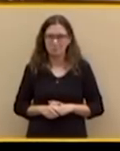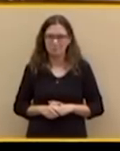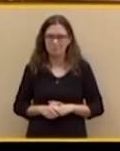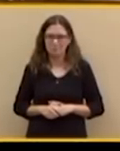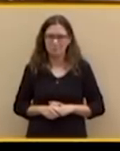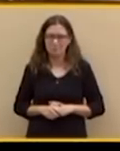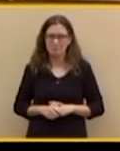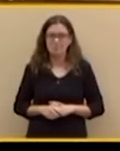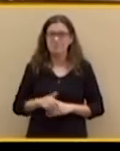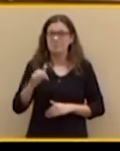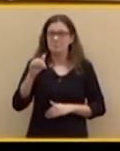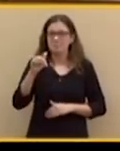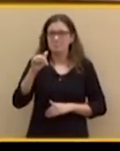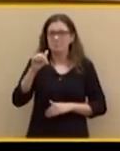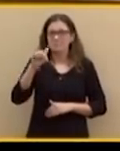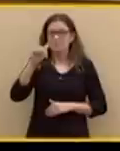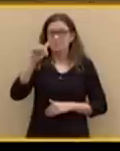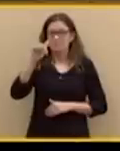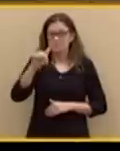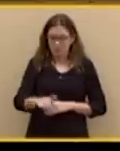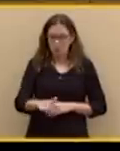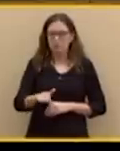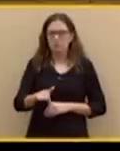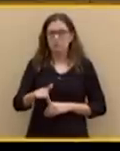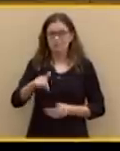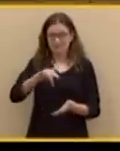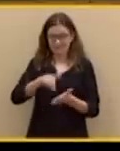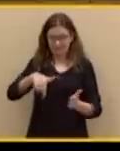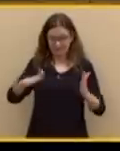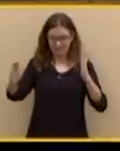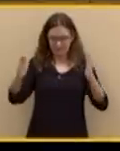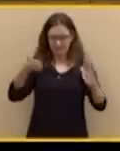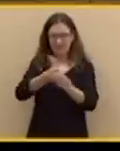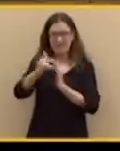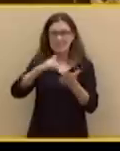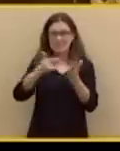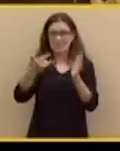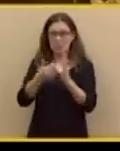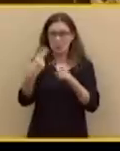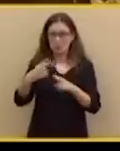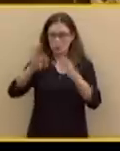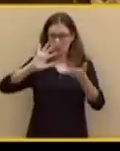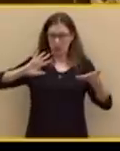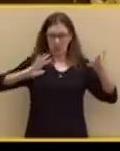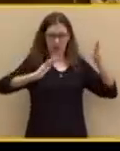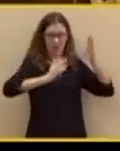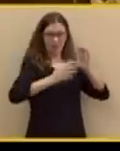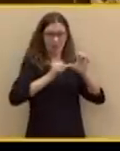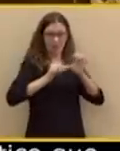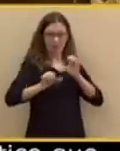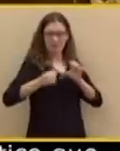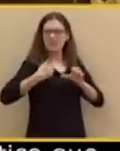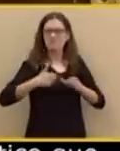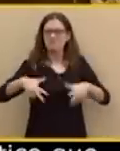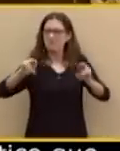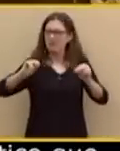pone fin al sistema político que sucedió a nuestra transición, ironías de la historia, parece que el único partido político